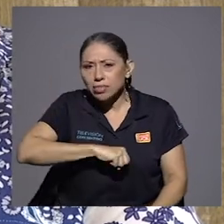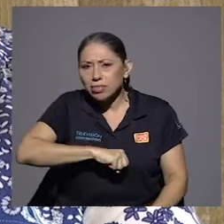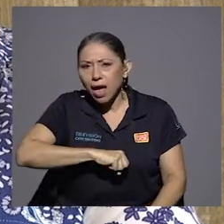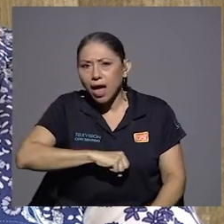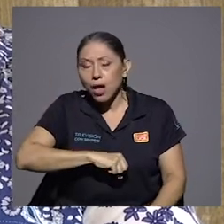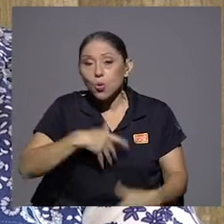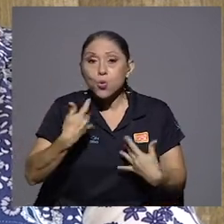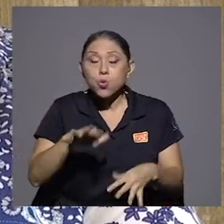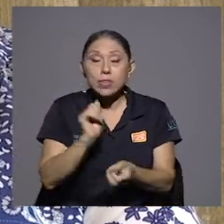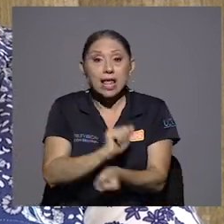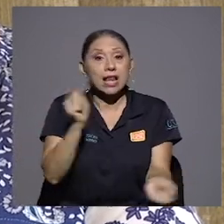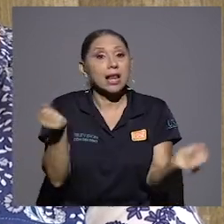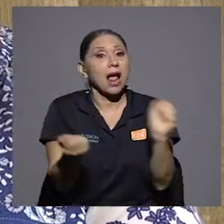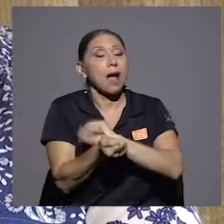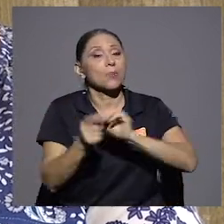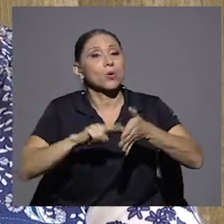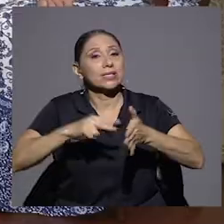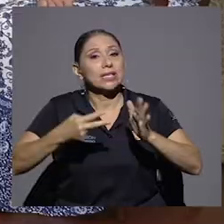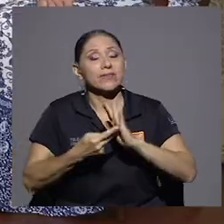significó la caja